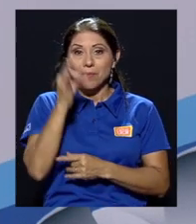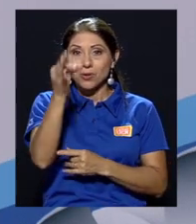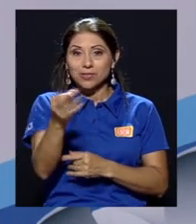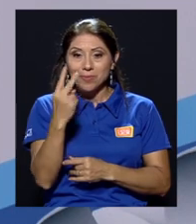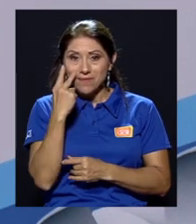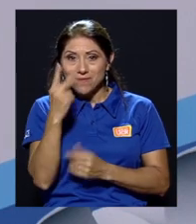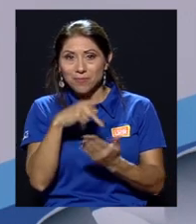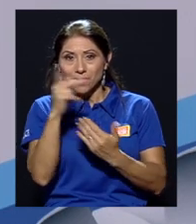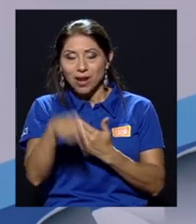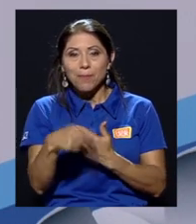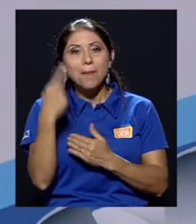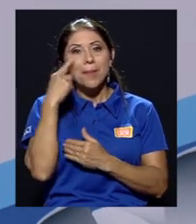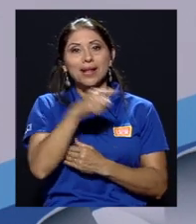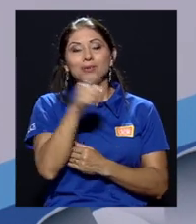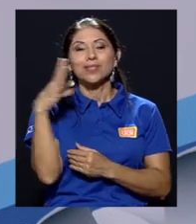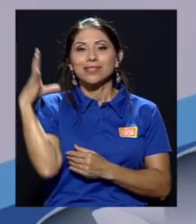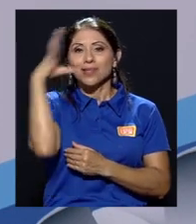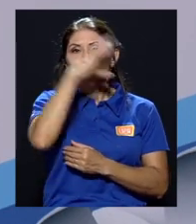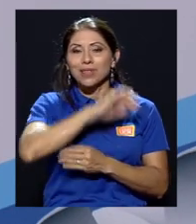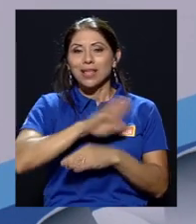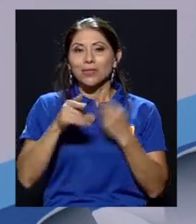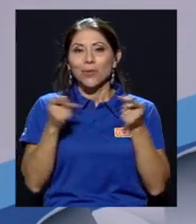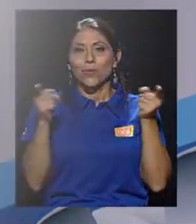llevarle todo el acontecer de la Universidad de Costa Rica.